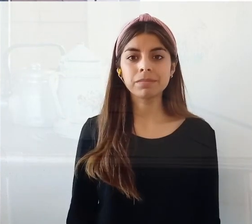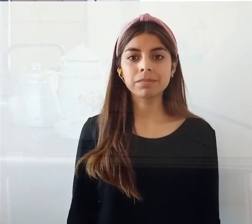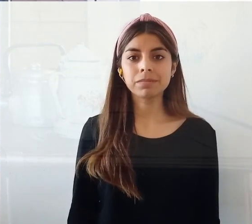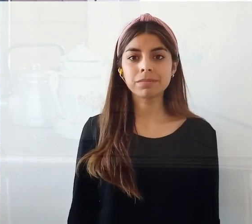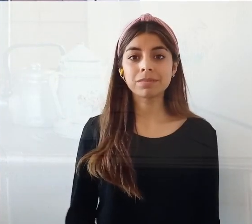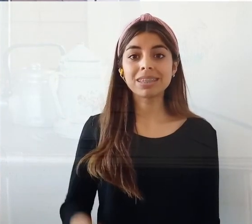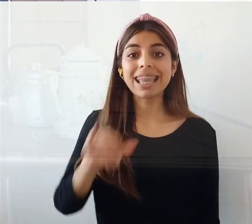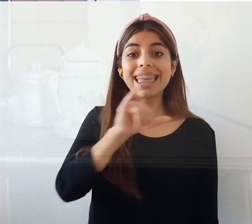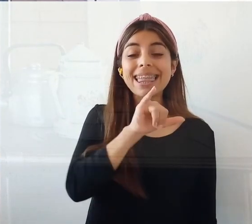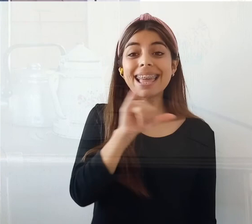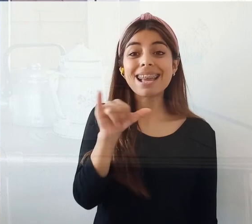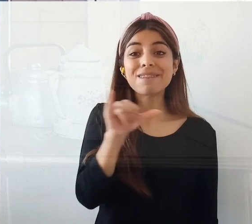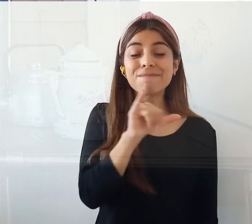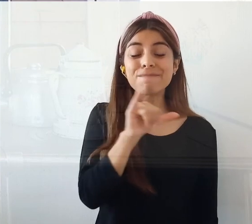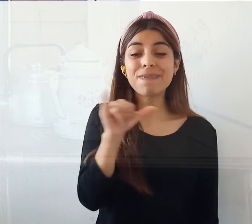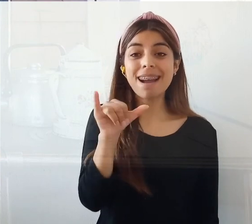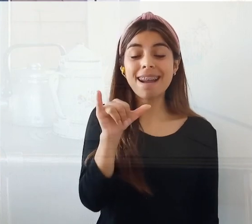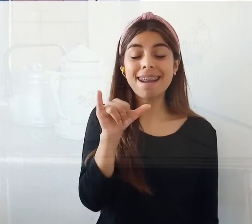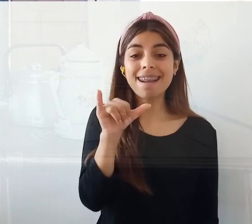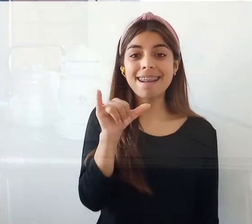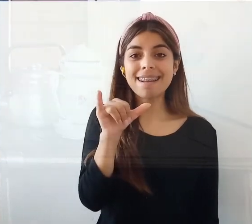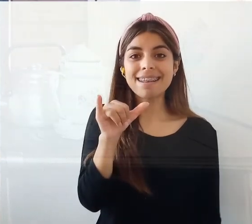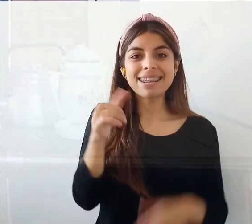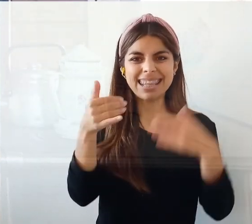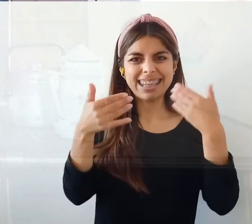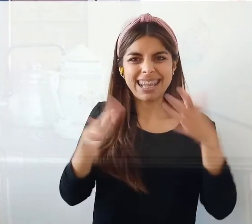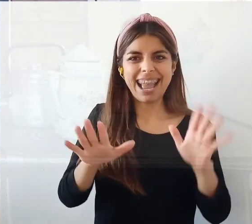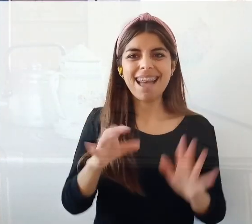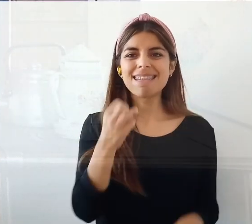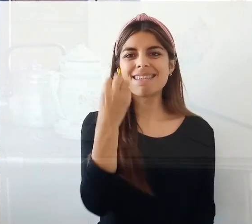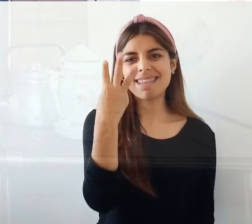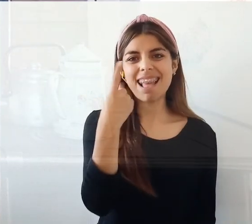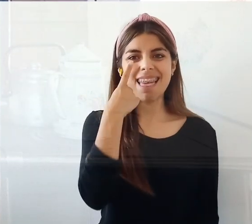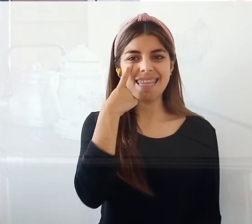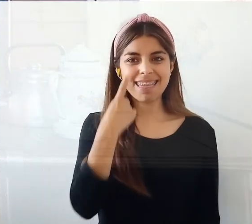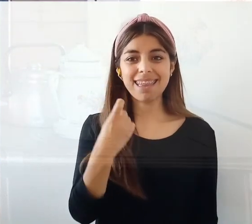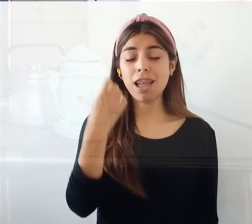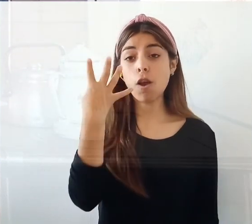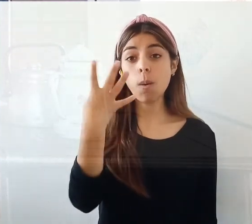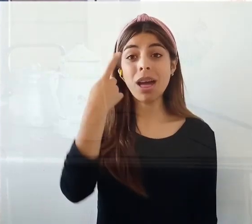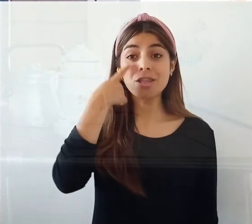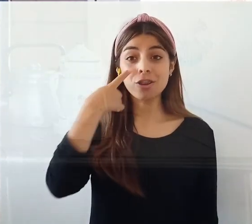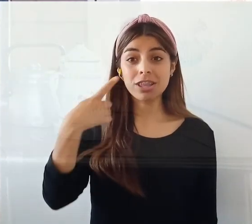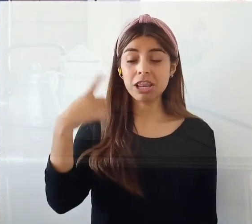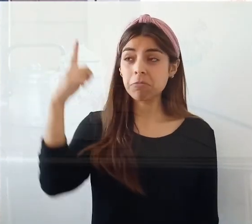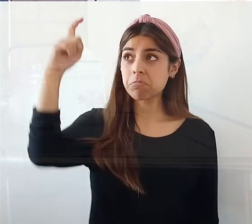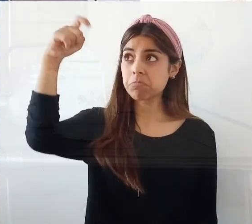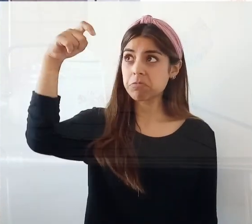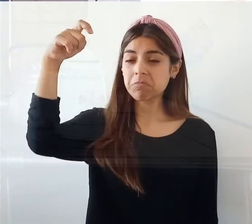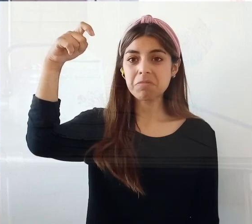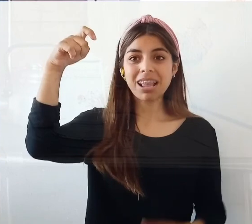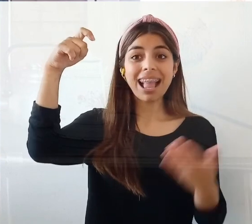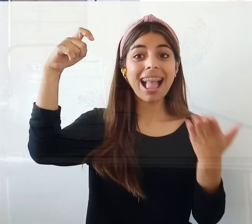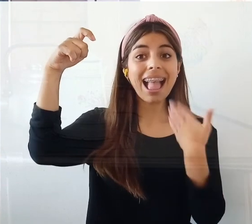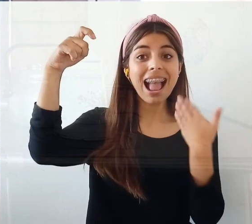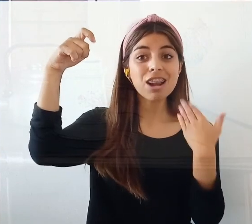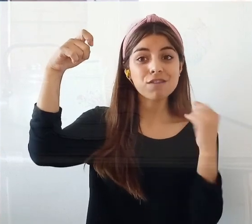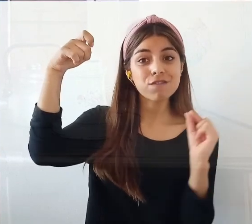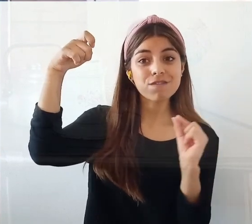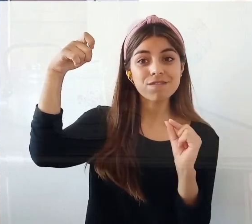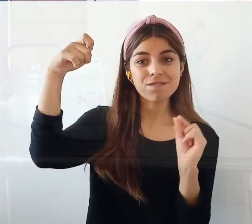Y después ya estando tres, cuatro días ahí en el calor, hay que sacarlo.